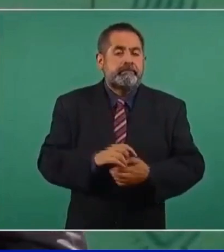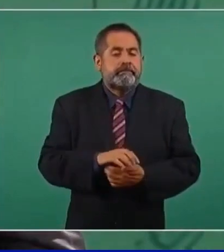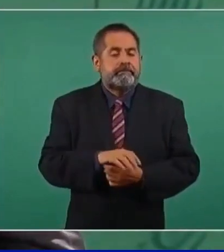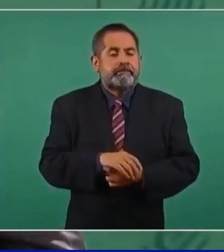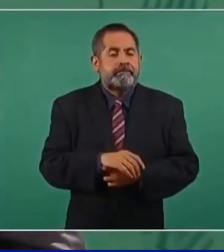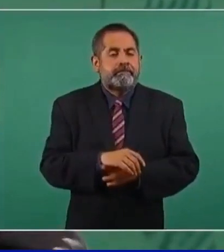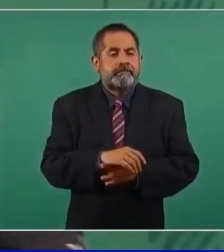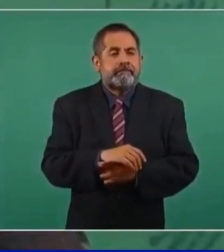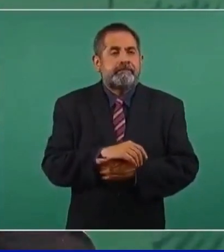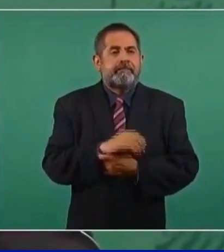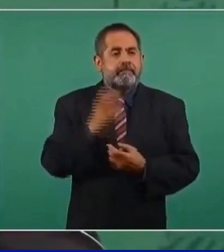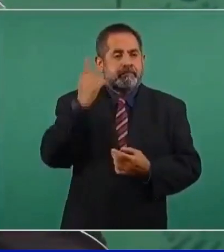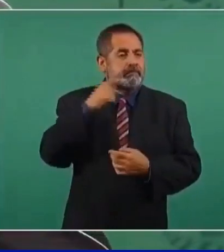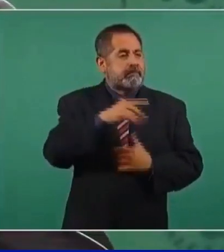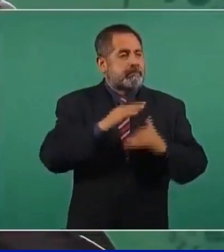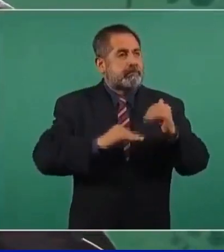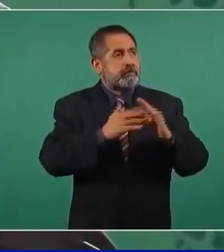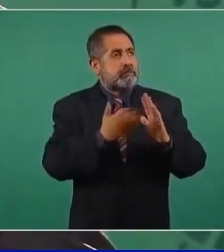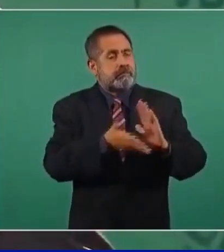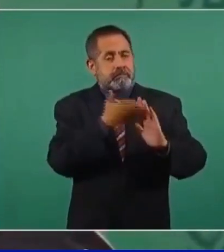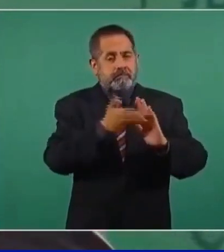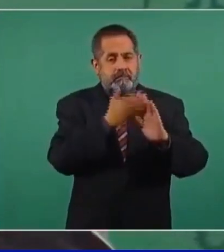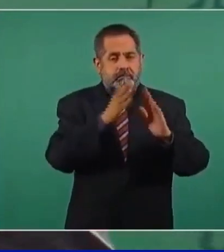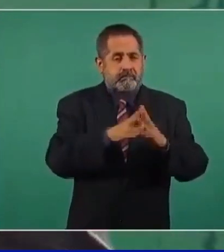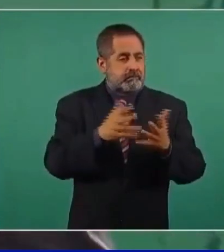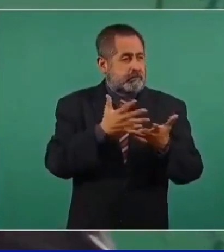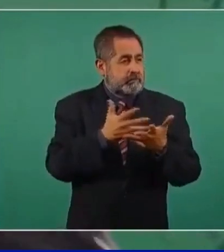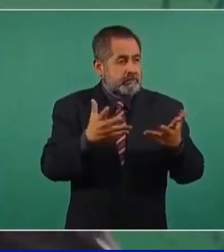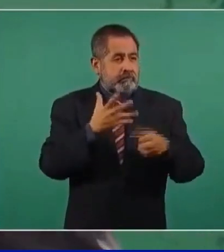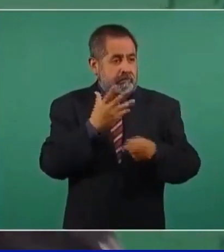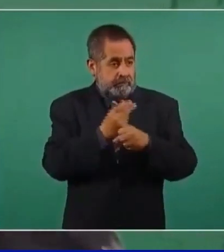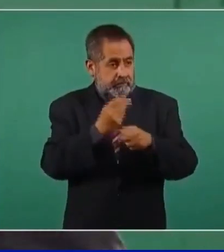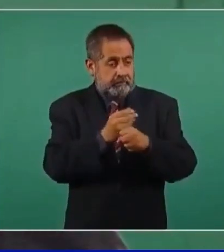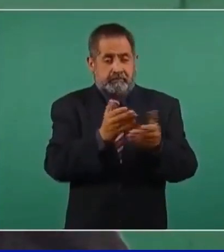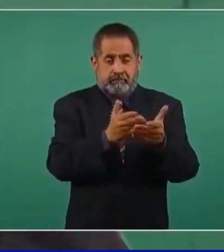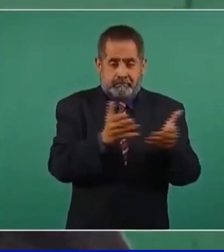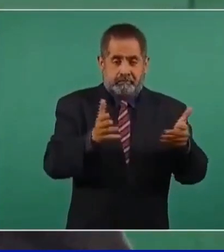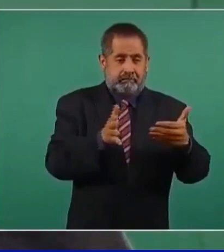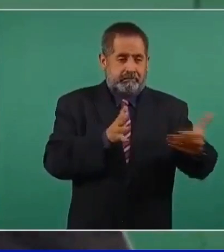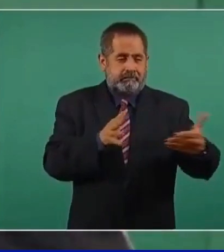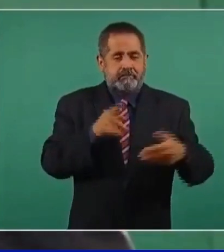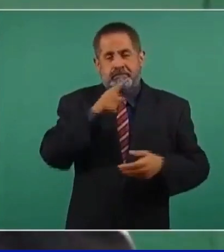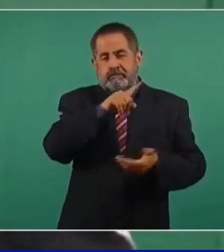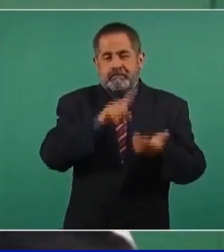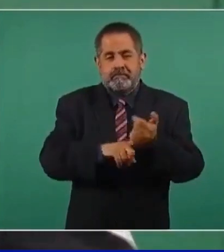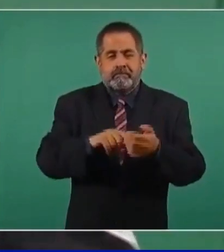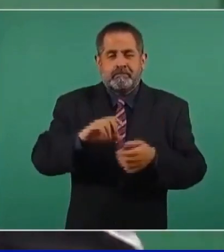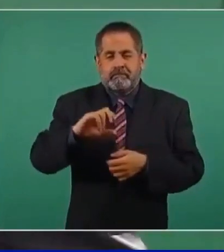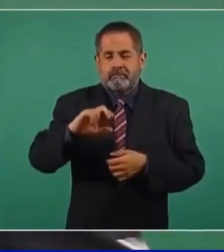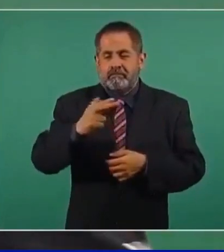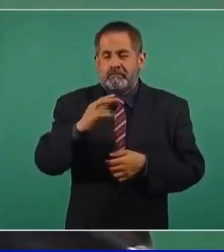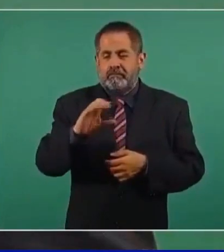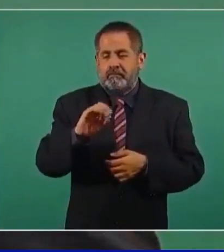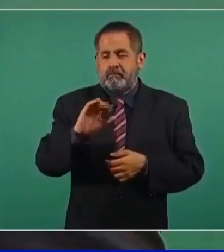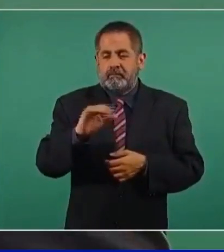una obra de ampliación de la hidroeléctrica de Chicoacén